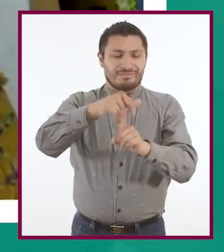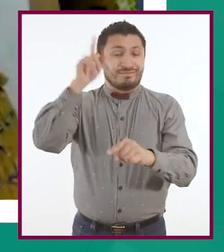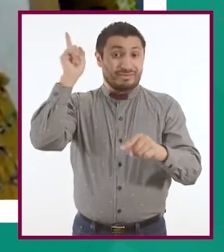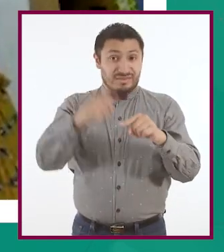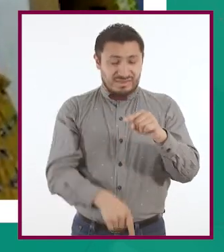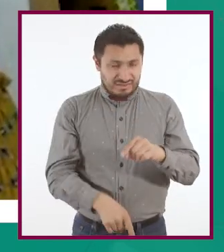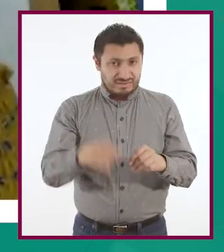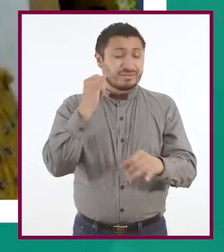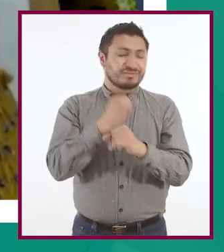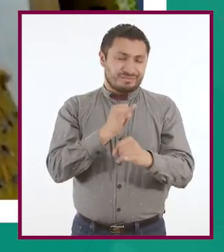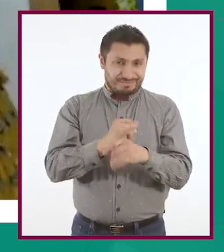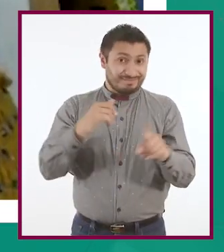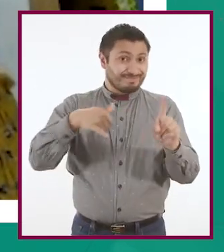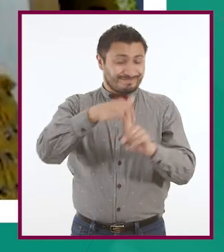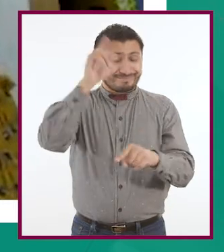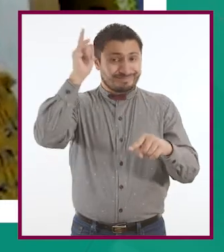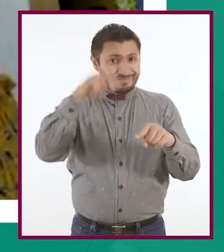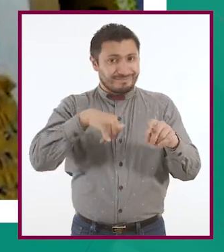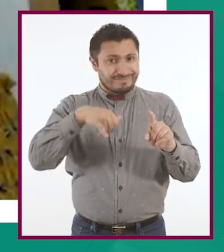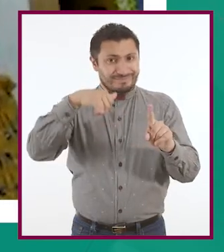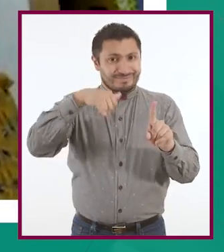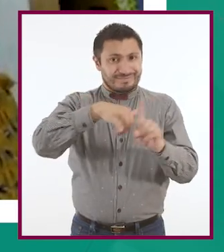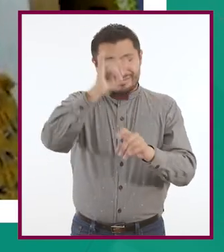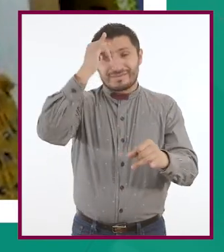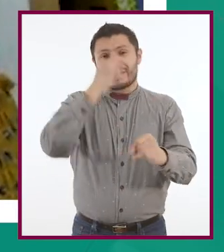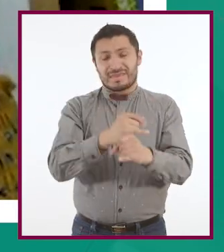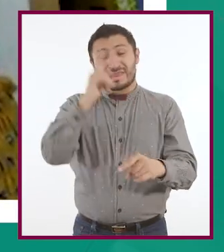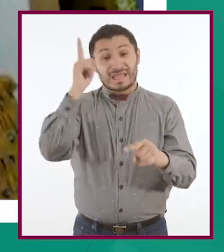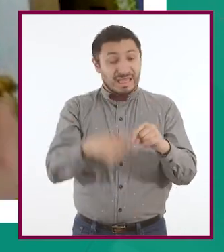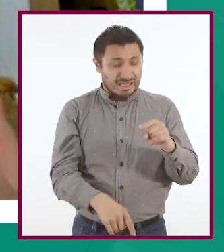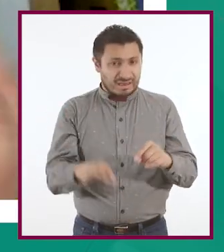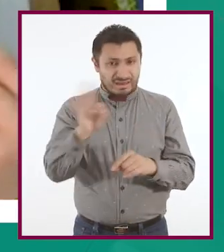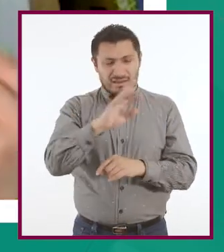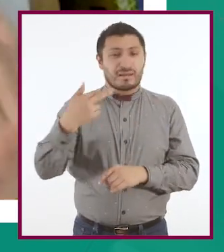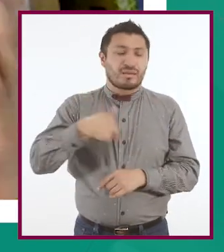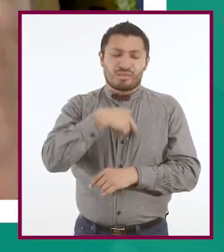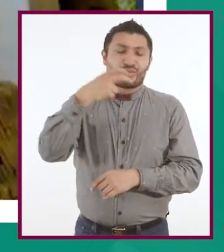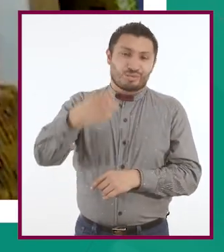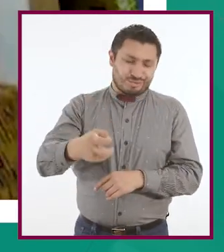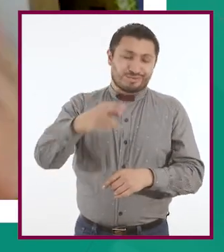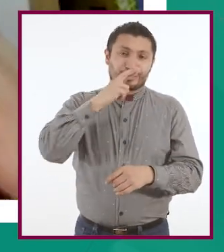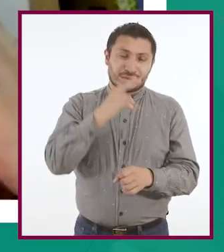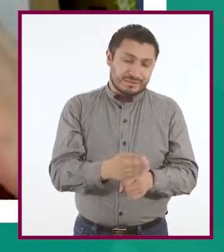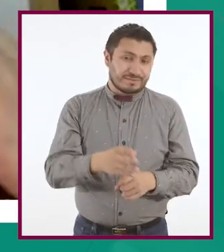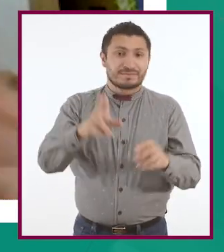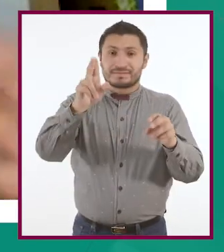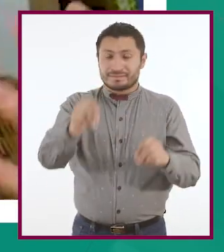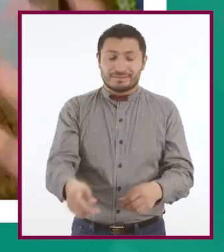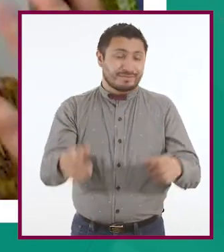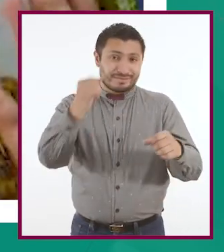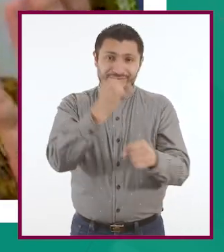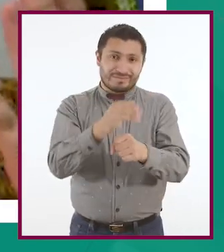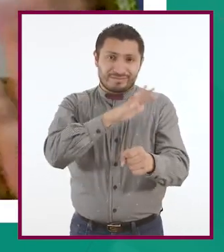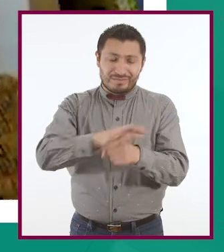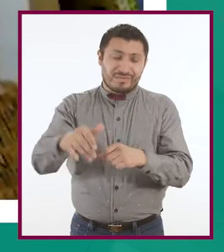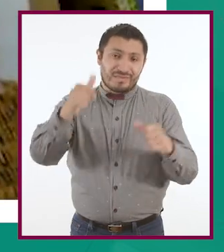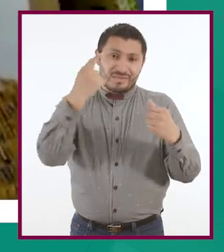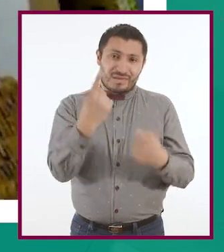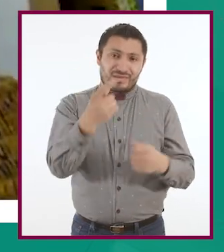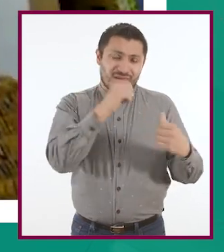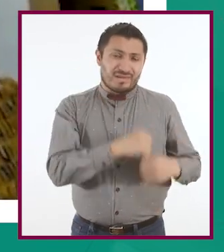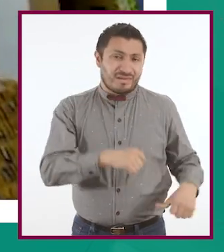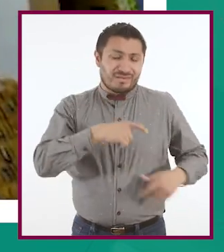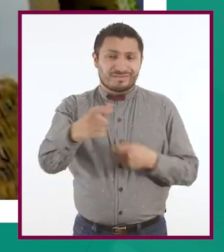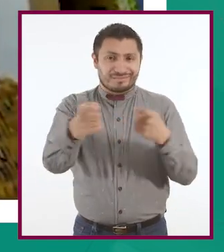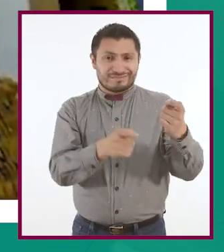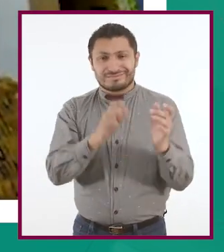este caso ciberbullying. Pero es algo imposible. Si somos realistas, es imposible que una autoridad controle las redes